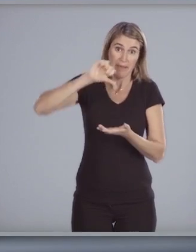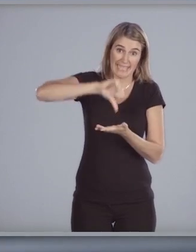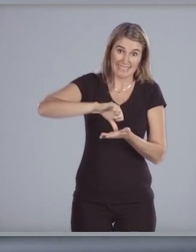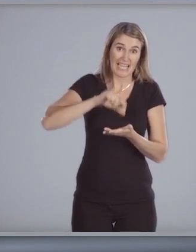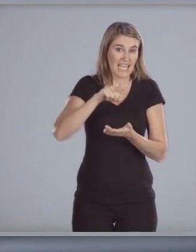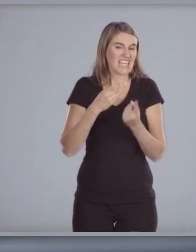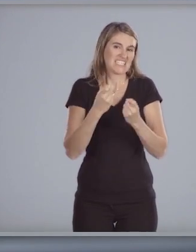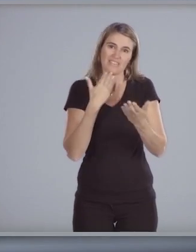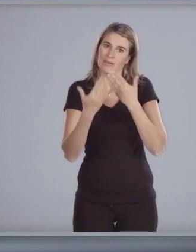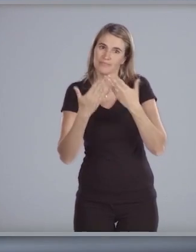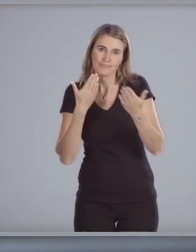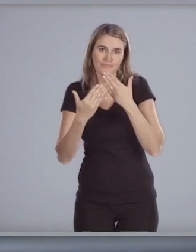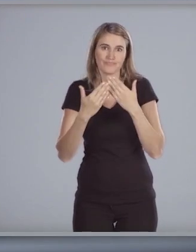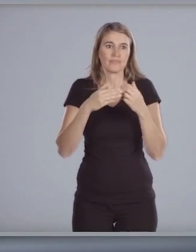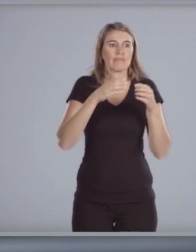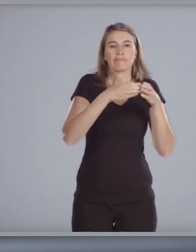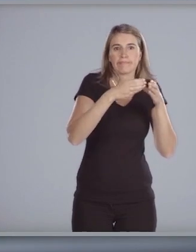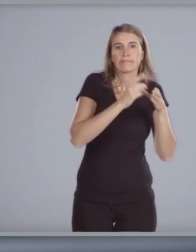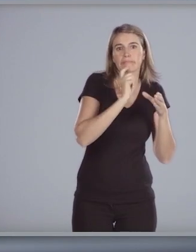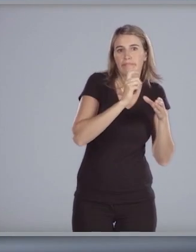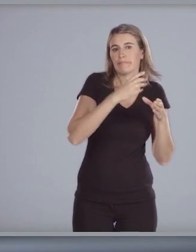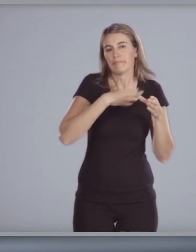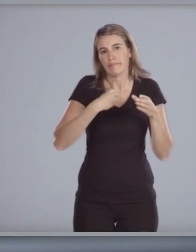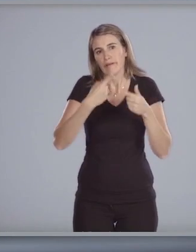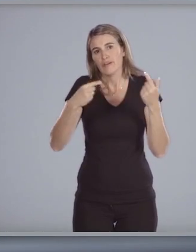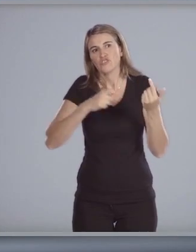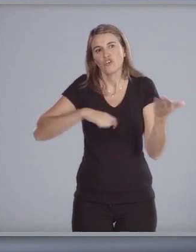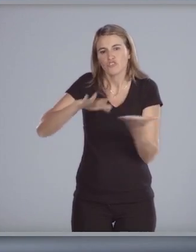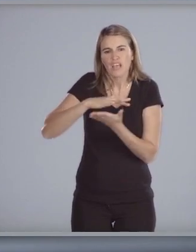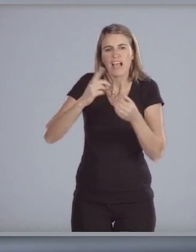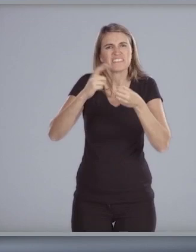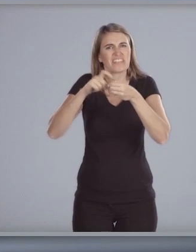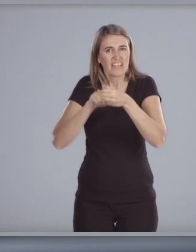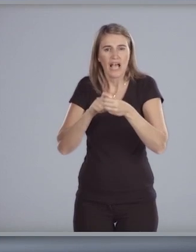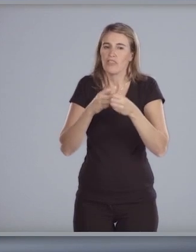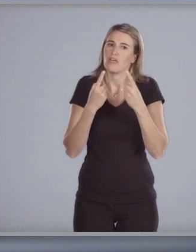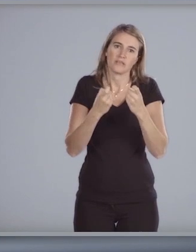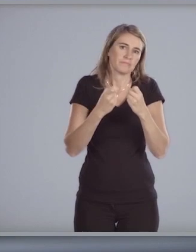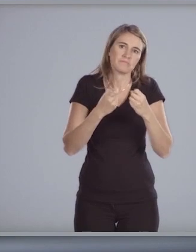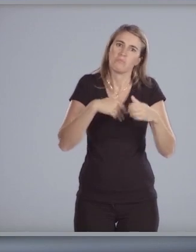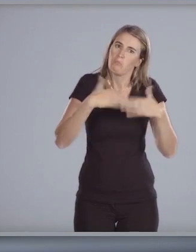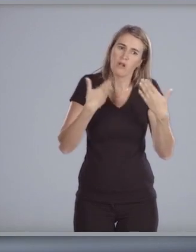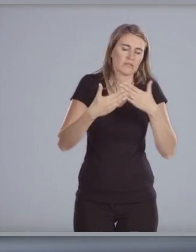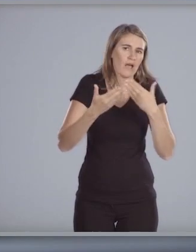dialogaremos con todas las fuerzas políticas y sociales cuantas veces sea necesario